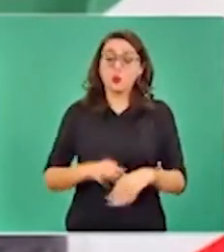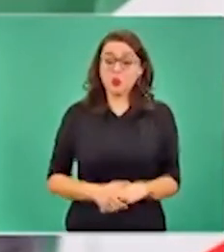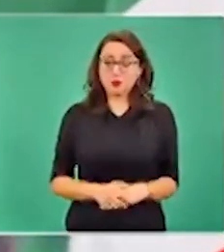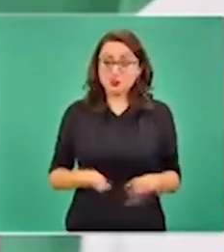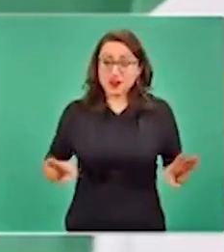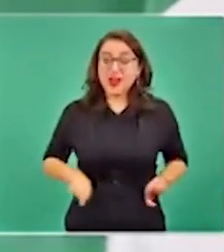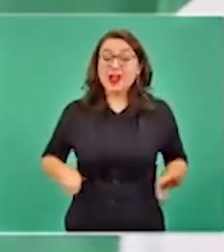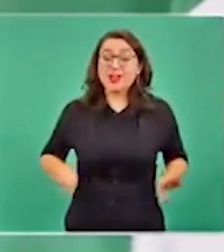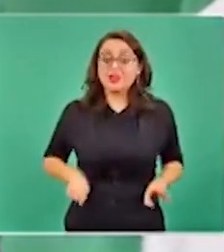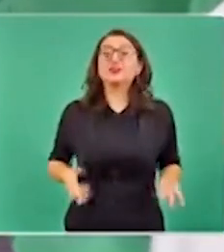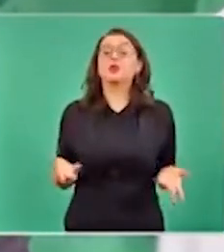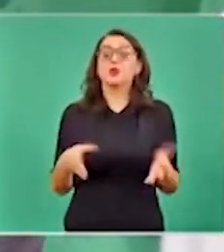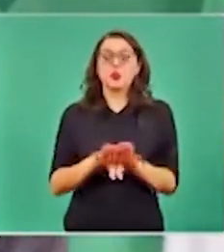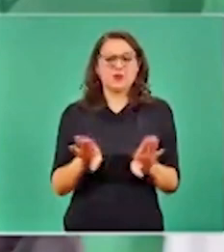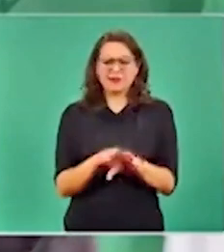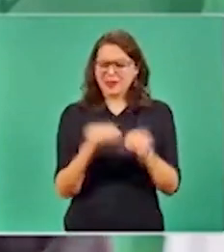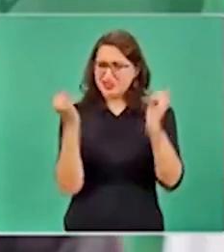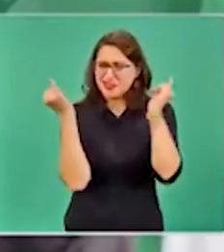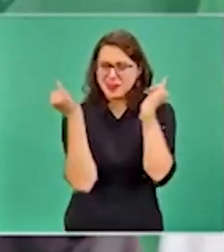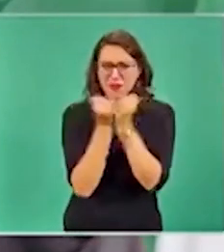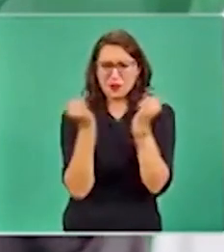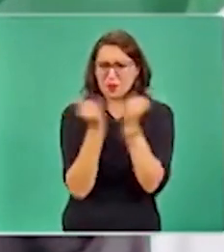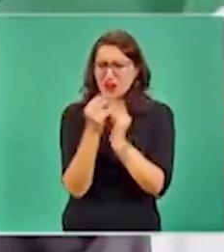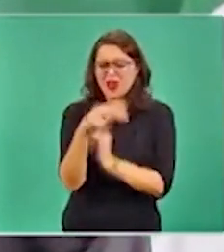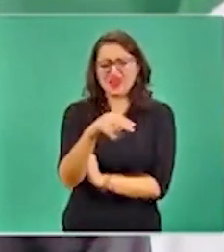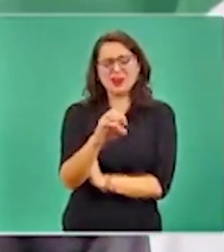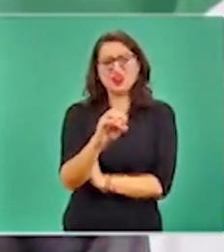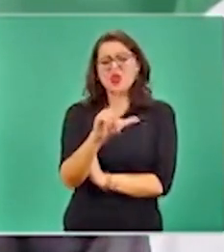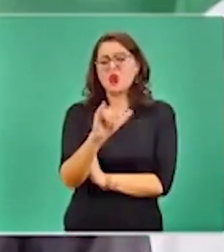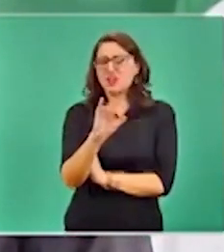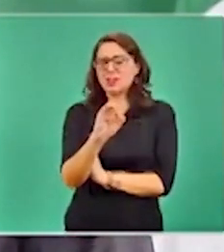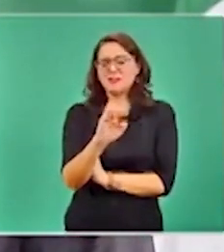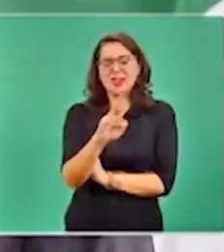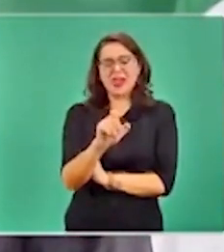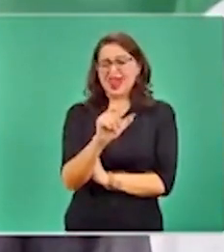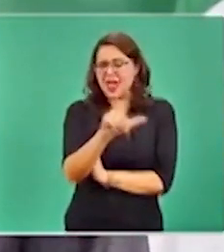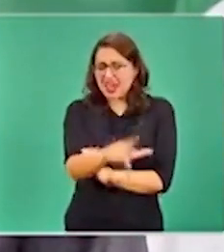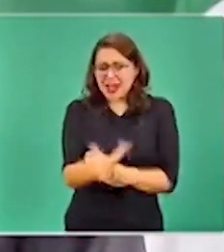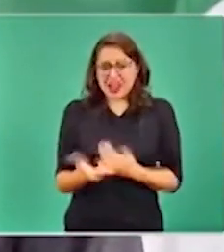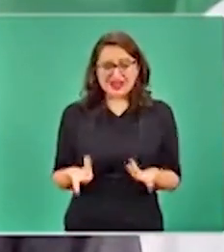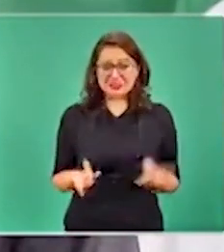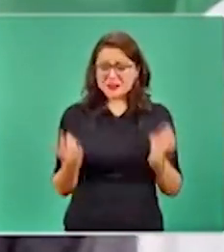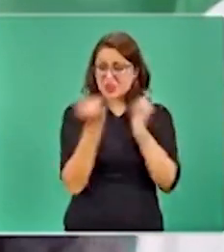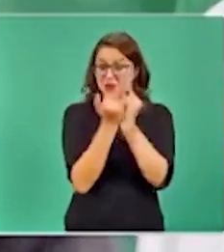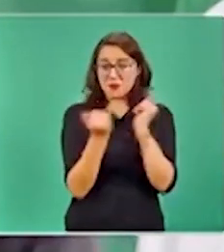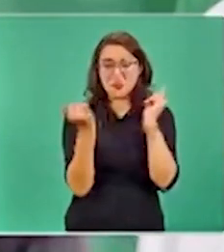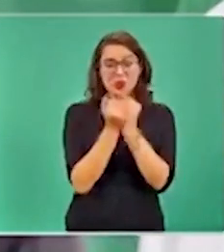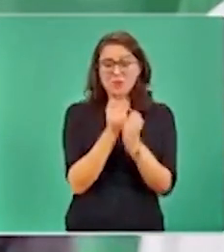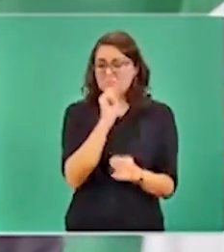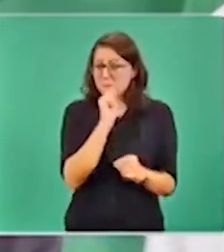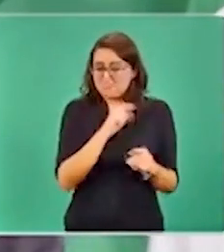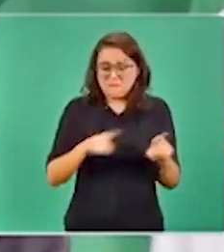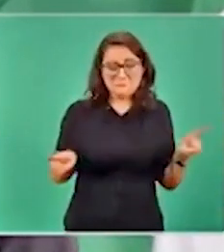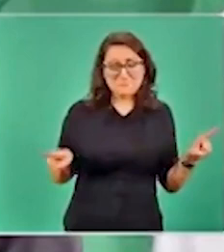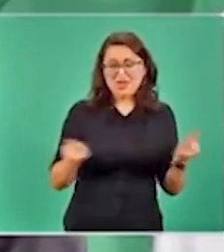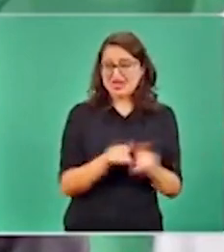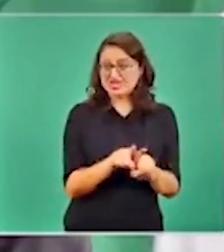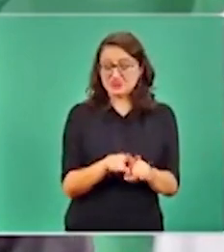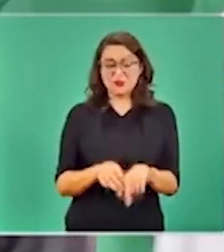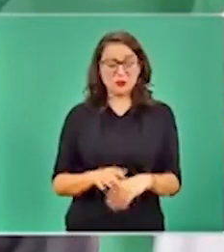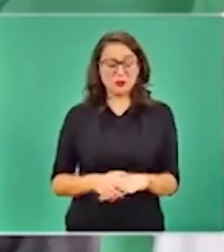neoliberalismo es neoporfirismo, es la misma cosa.